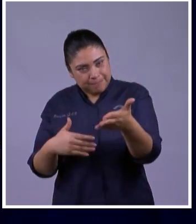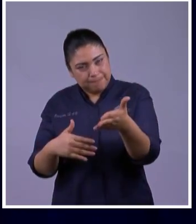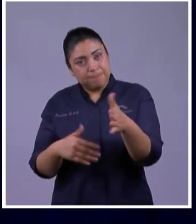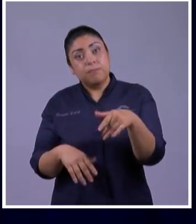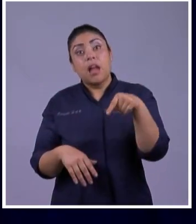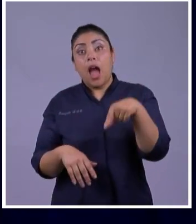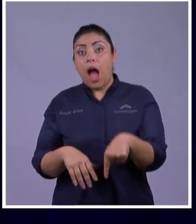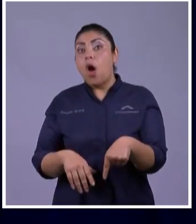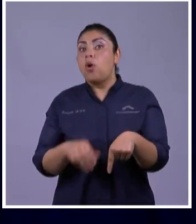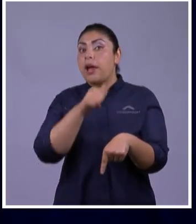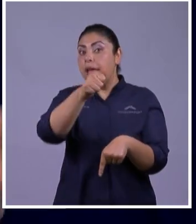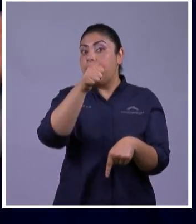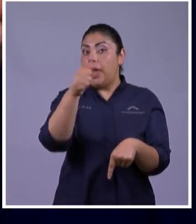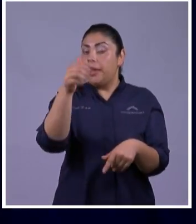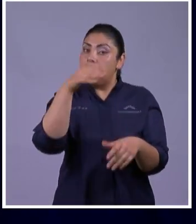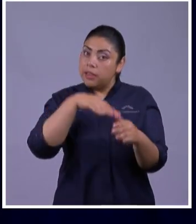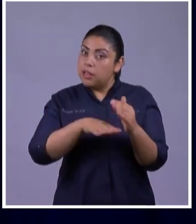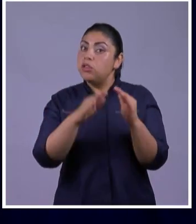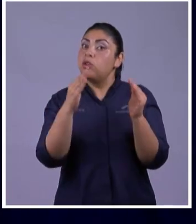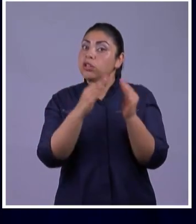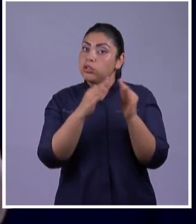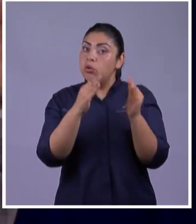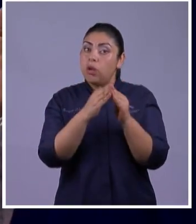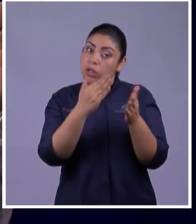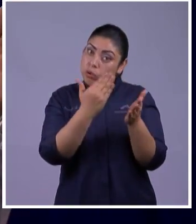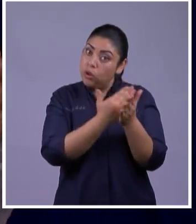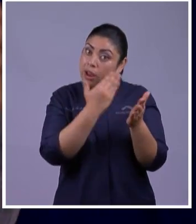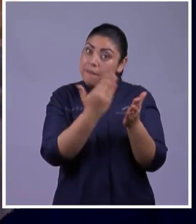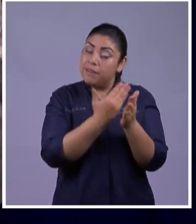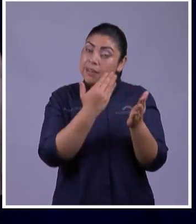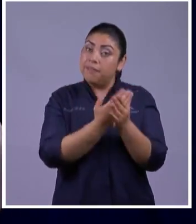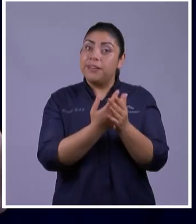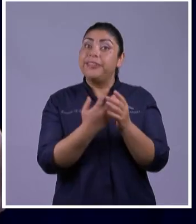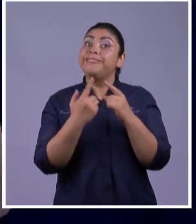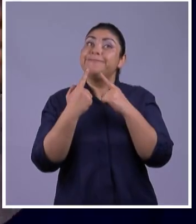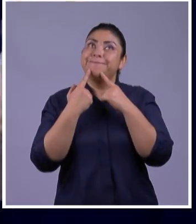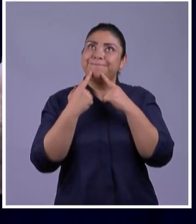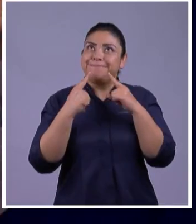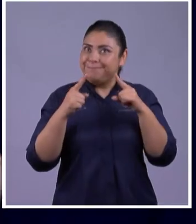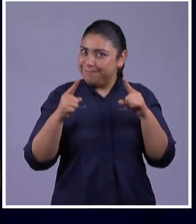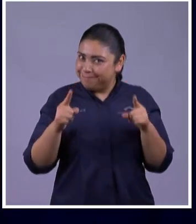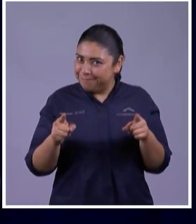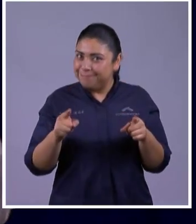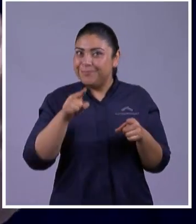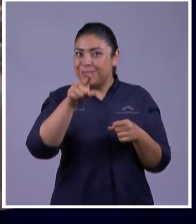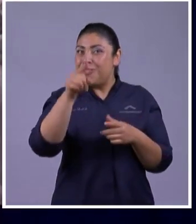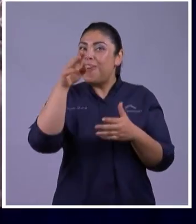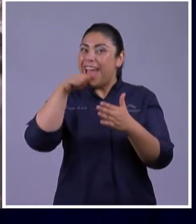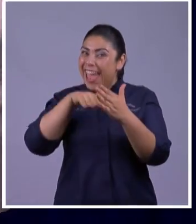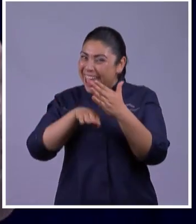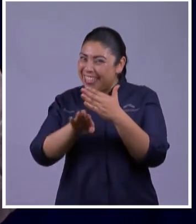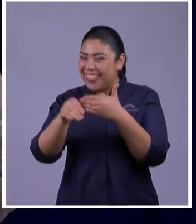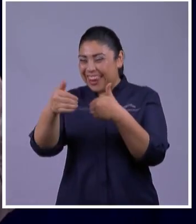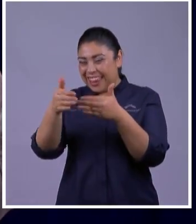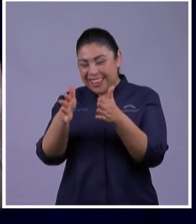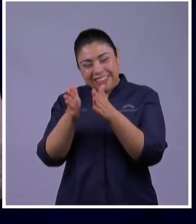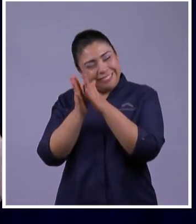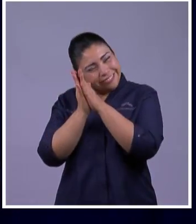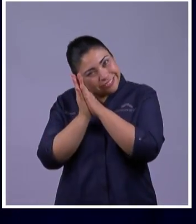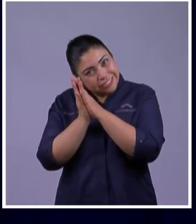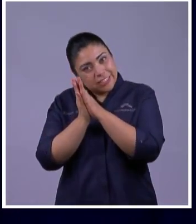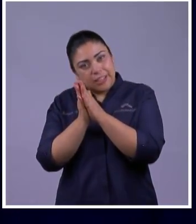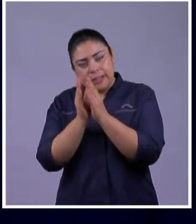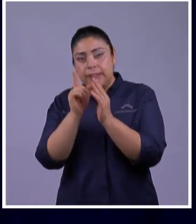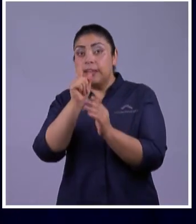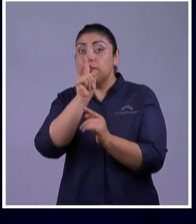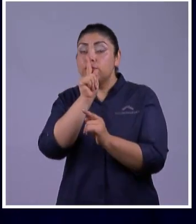casa ahí está la escritura muy clara entra en tu aposento cierra la puerta allí y en